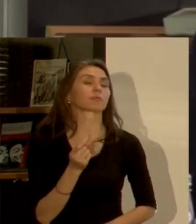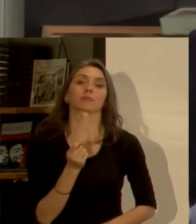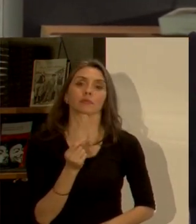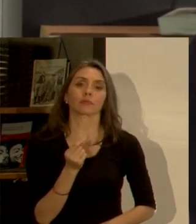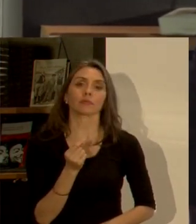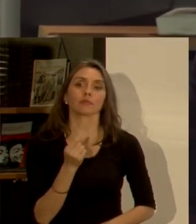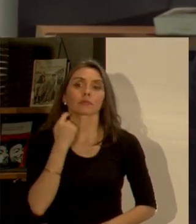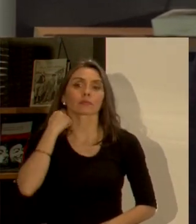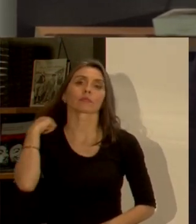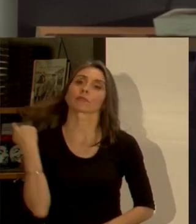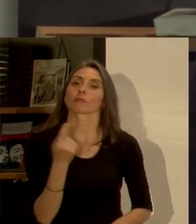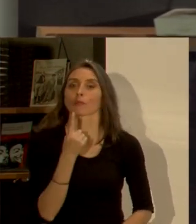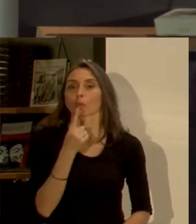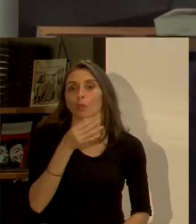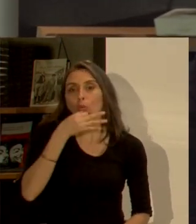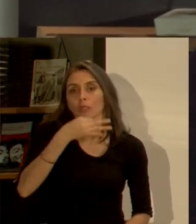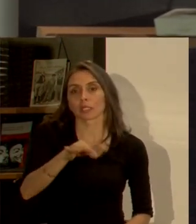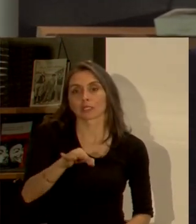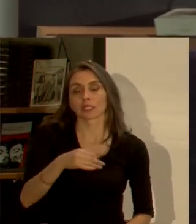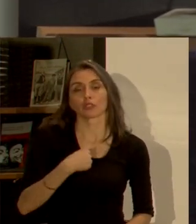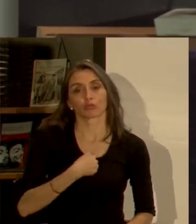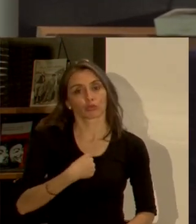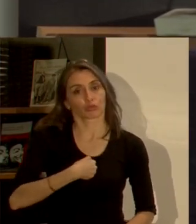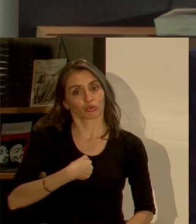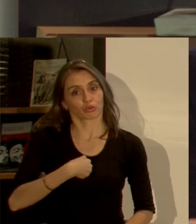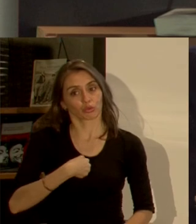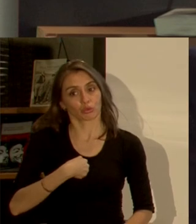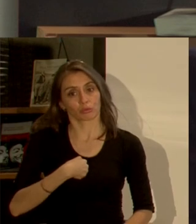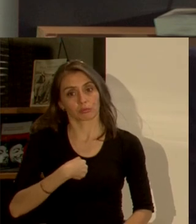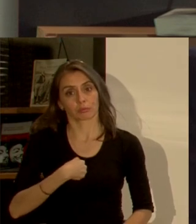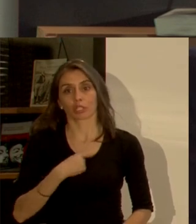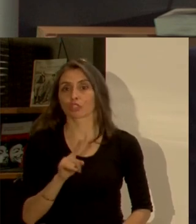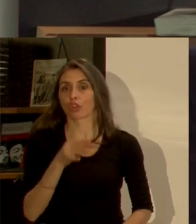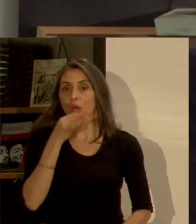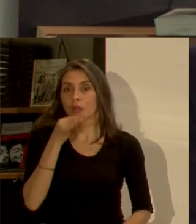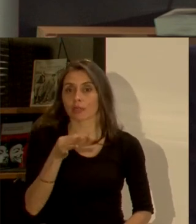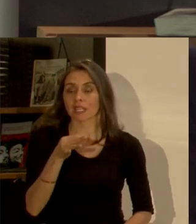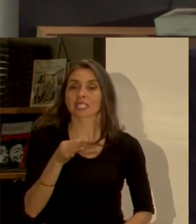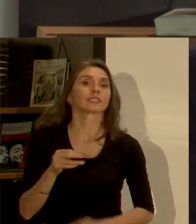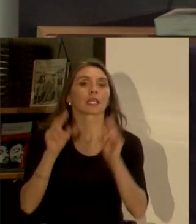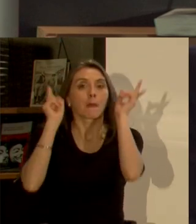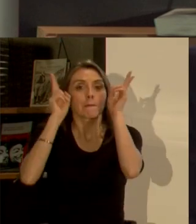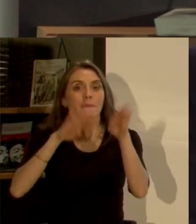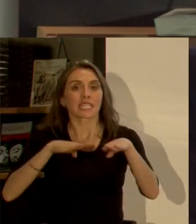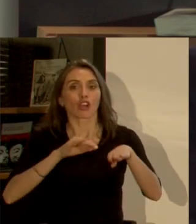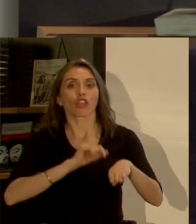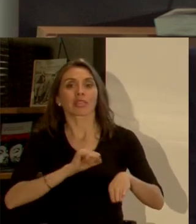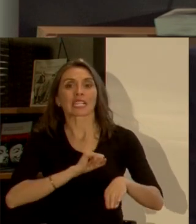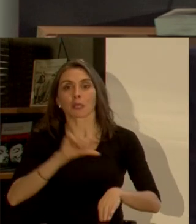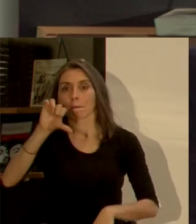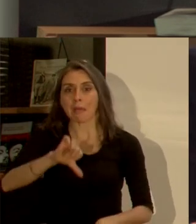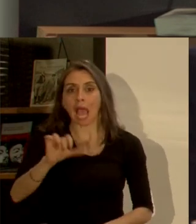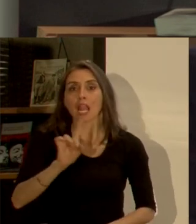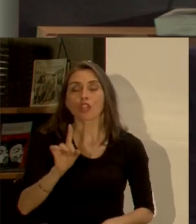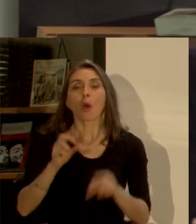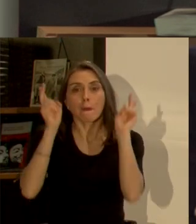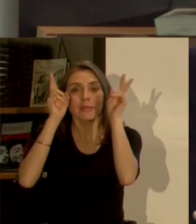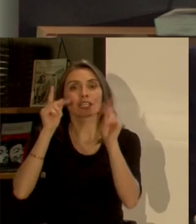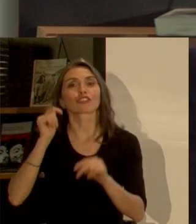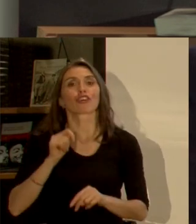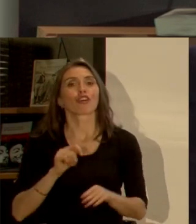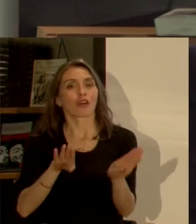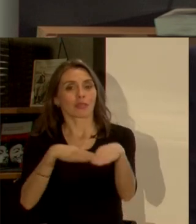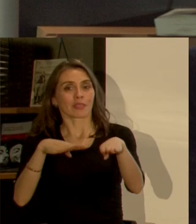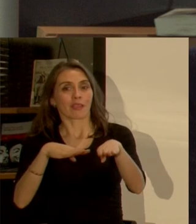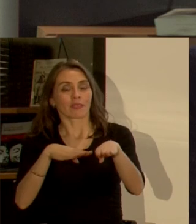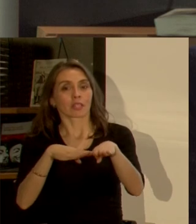si solamente un comentario yo particularmente no he dicho que el transantiago sea malo yo dije que el transantiago es lo que se